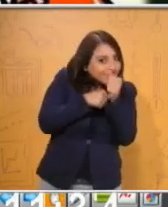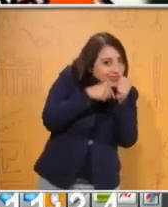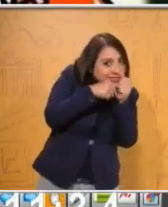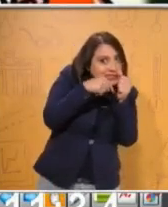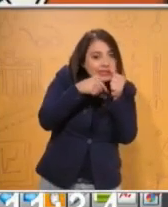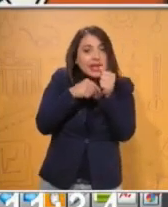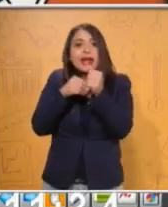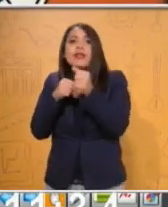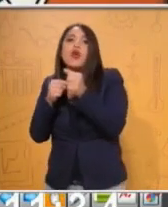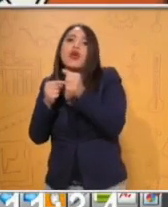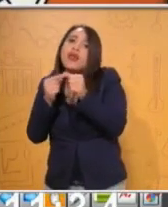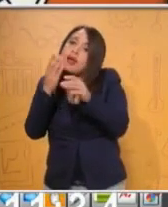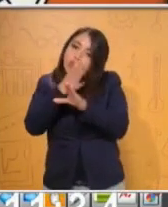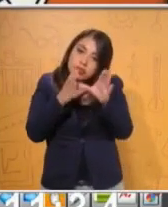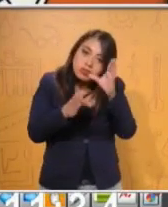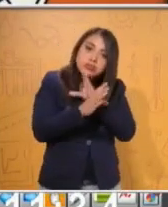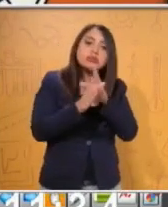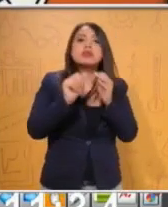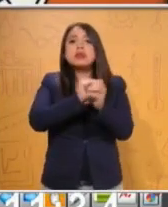etc.